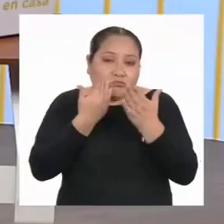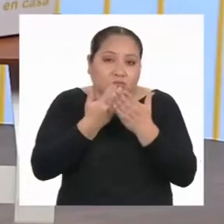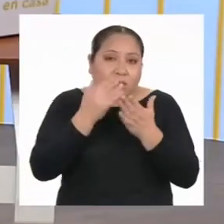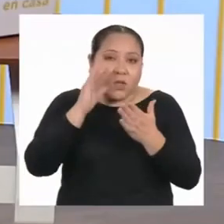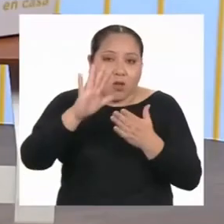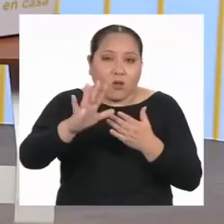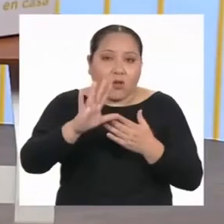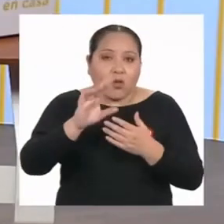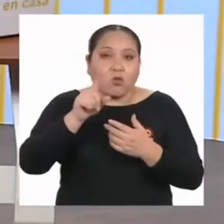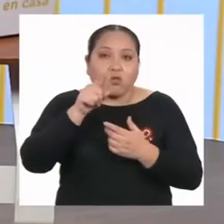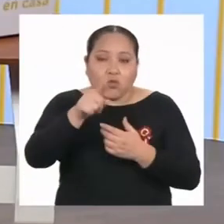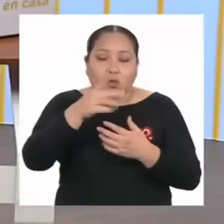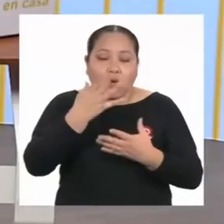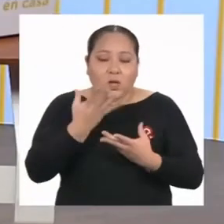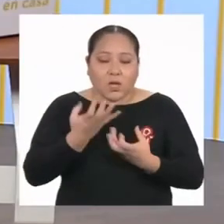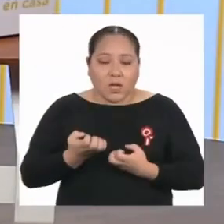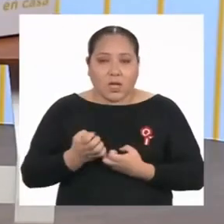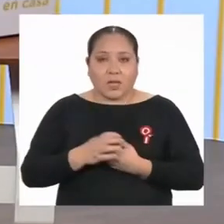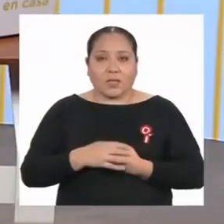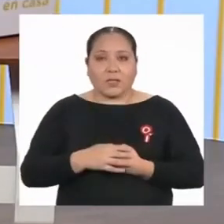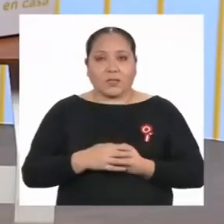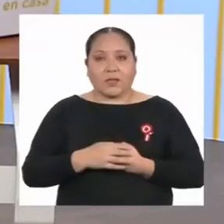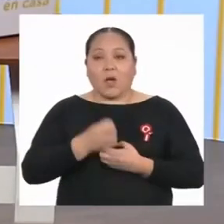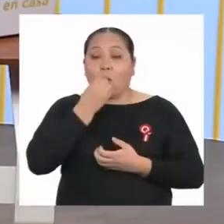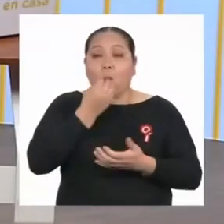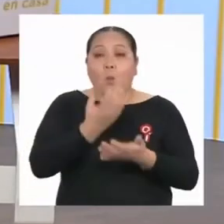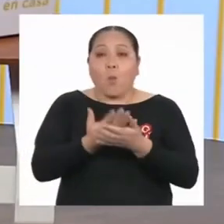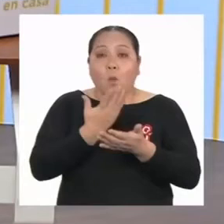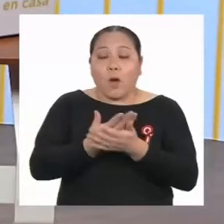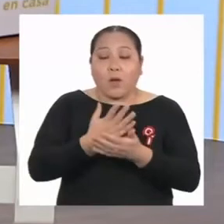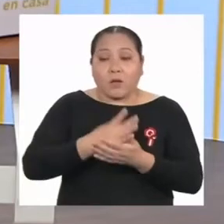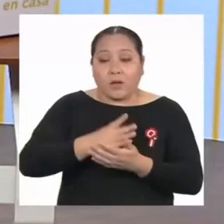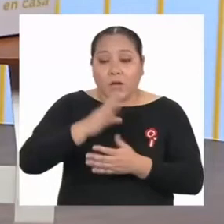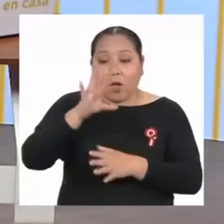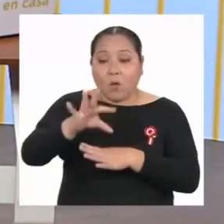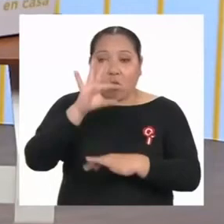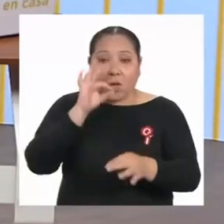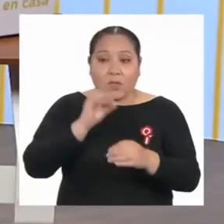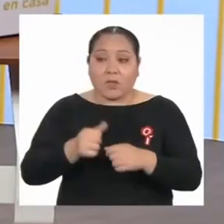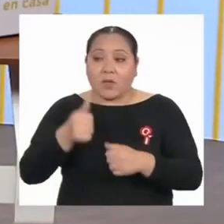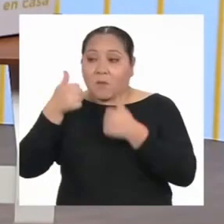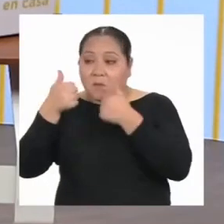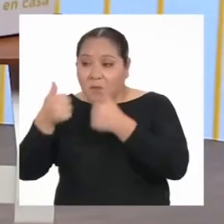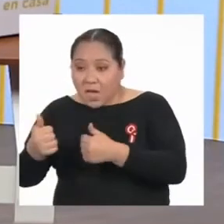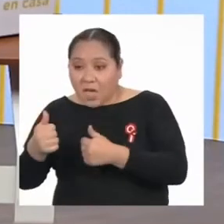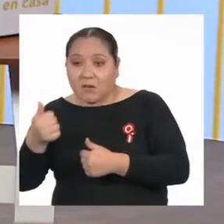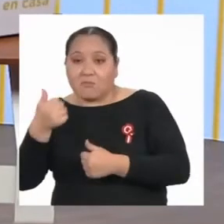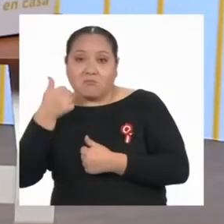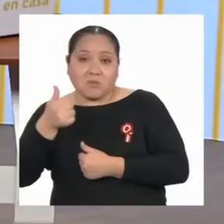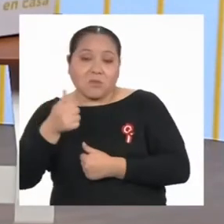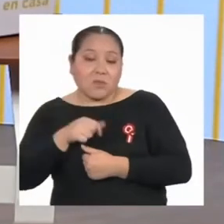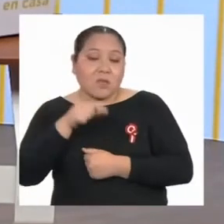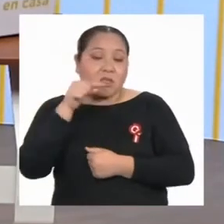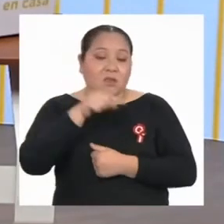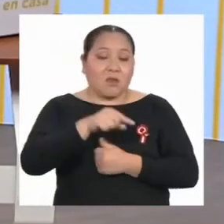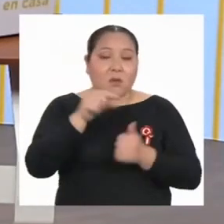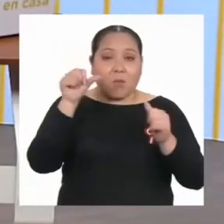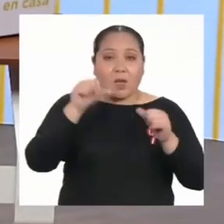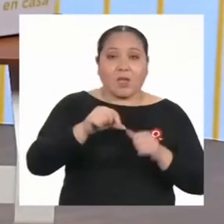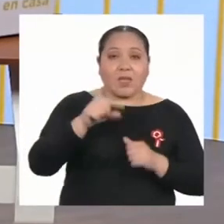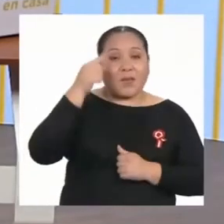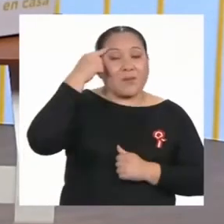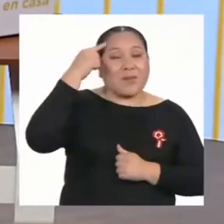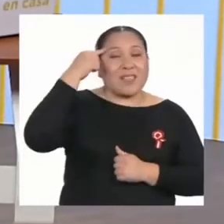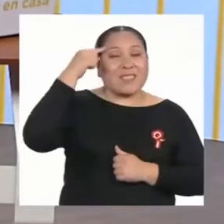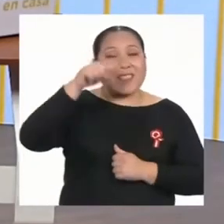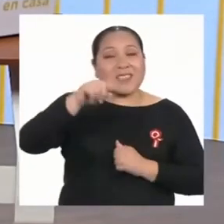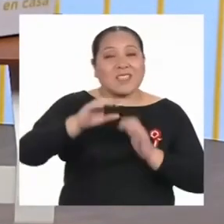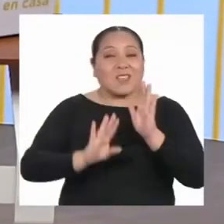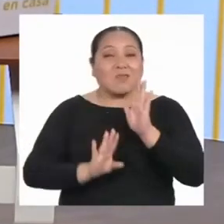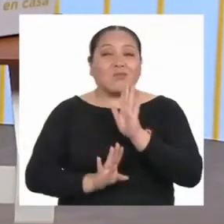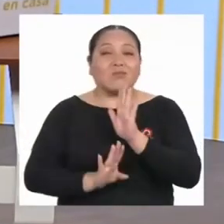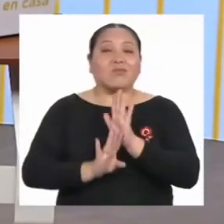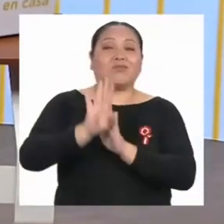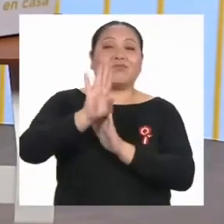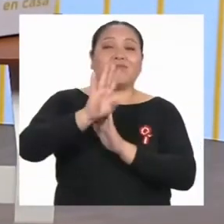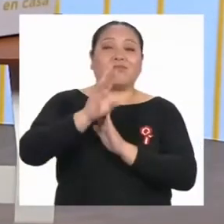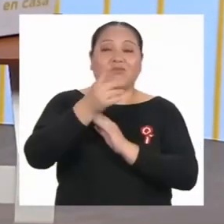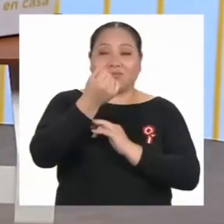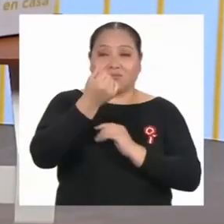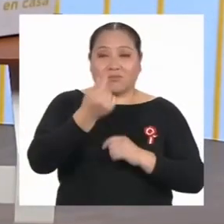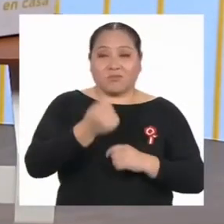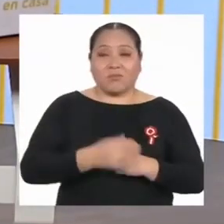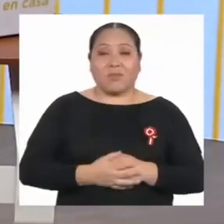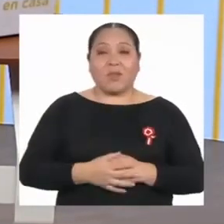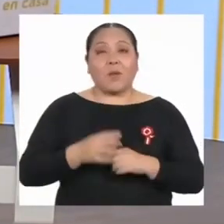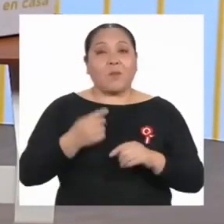Es bueno que ya hayas identificado en qué eres bueno y qué piensas en cómo salir adelante económicamente.